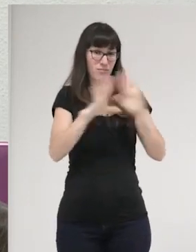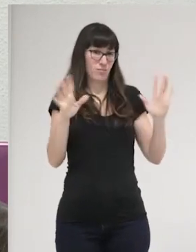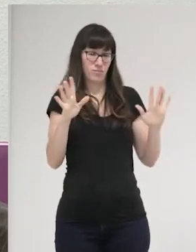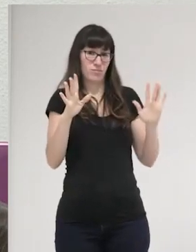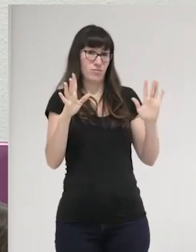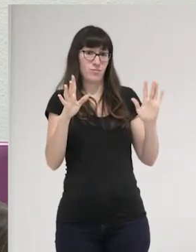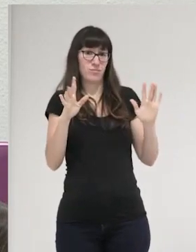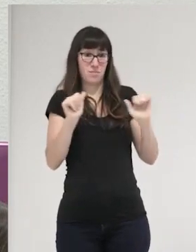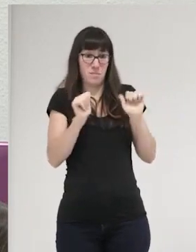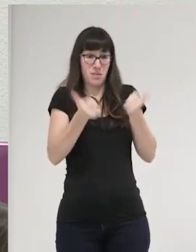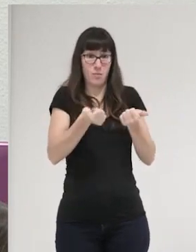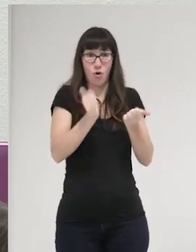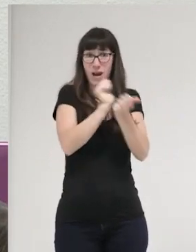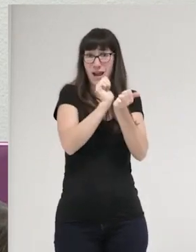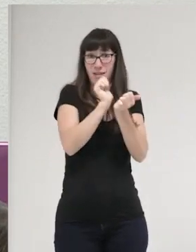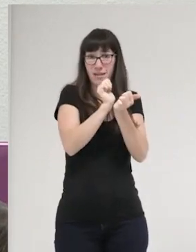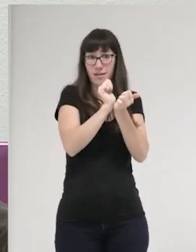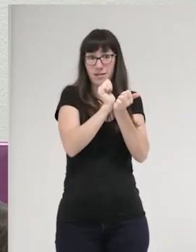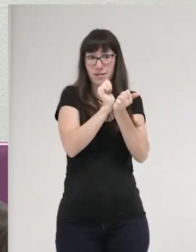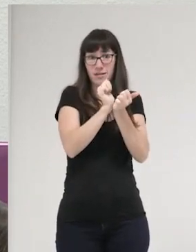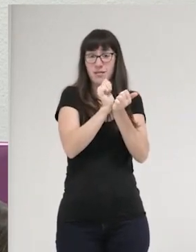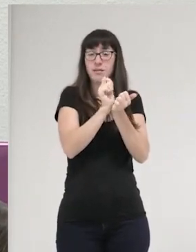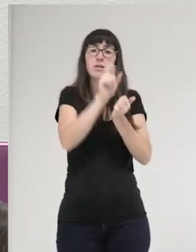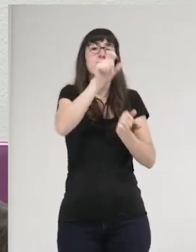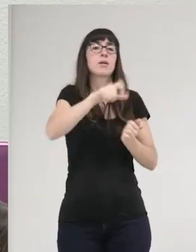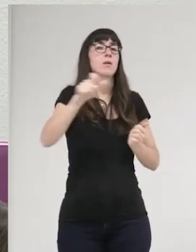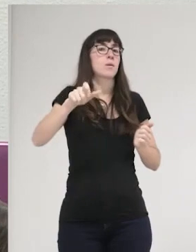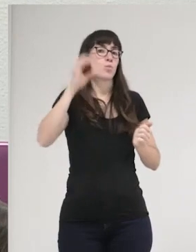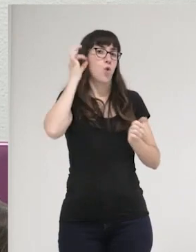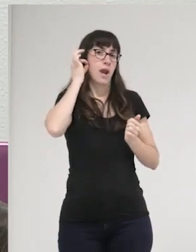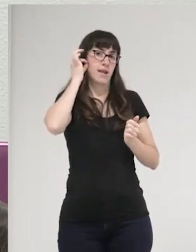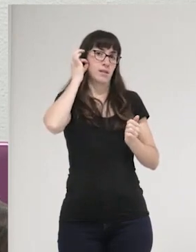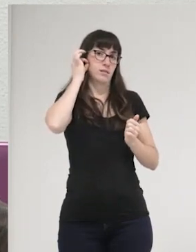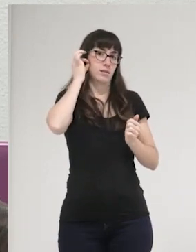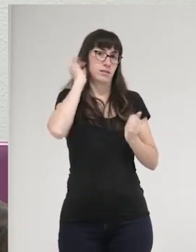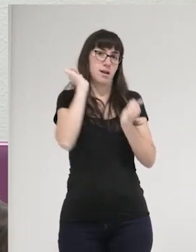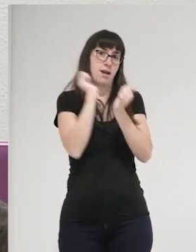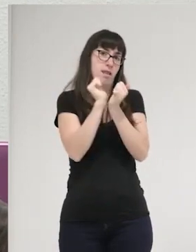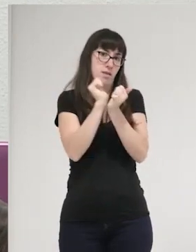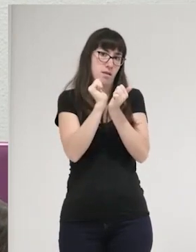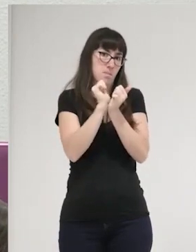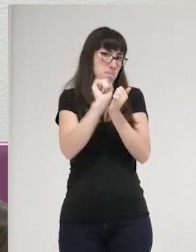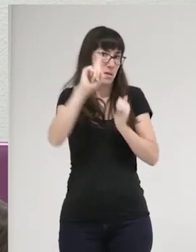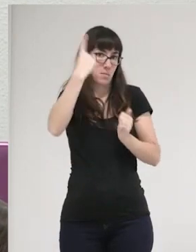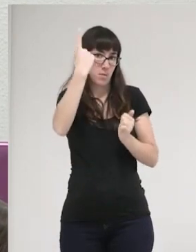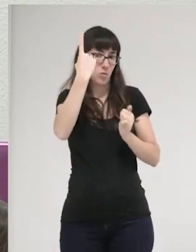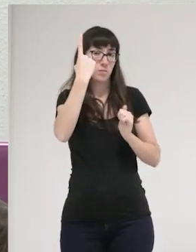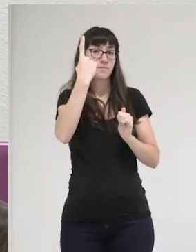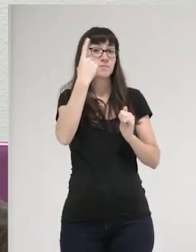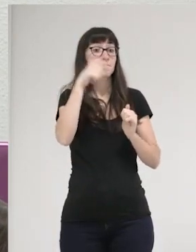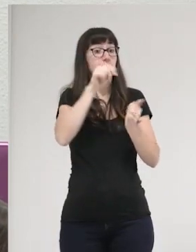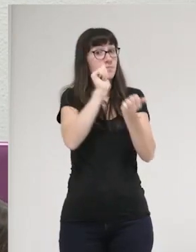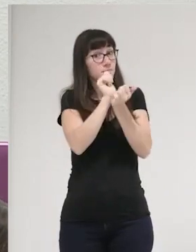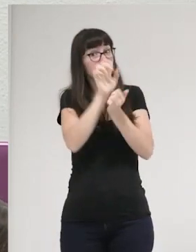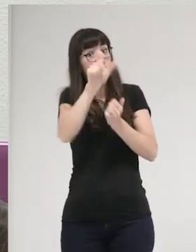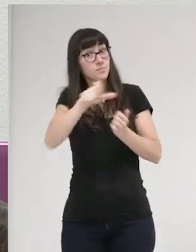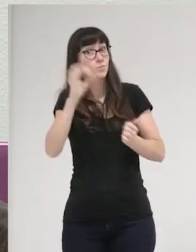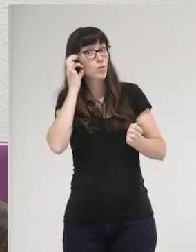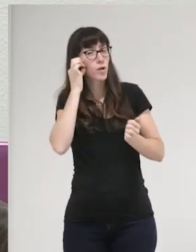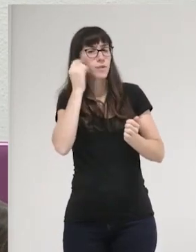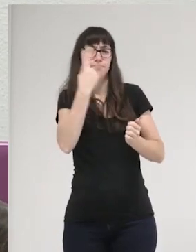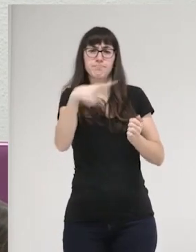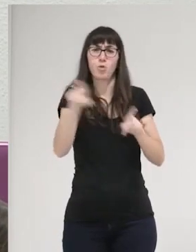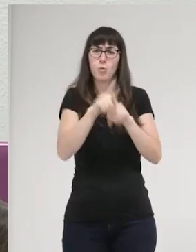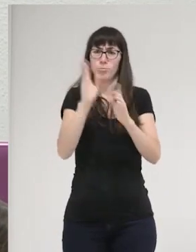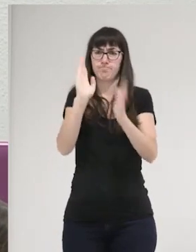los primeros encierros que existen son encierros a mujeres, encierros a mujeres en los cuales sirven para disciplinar a las